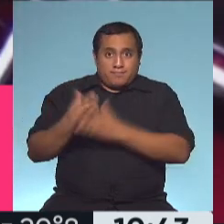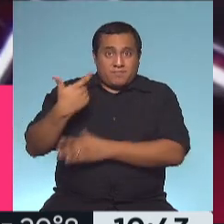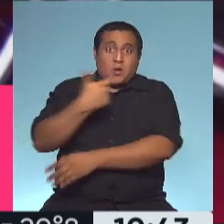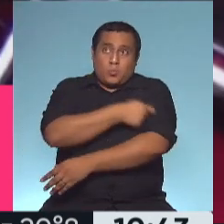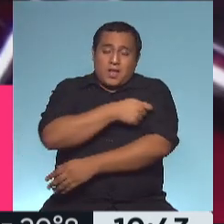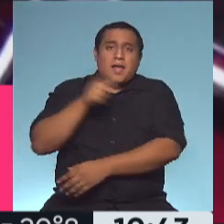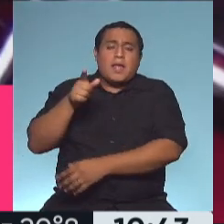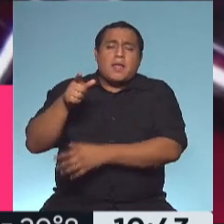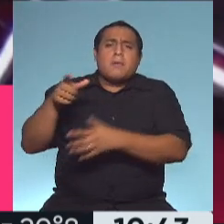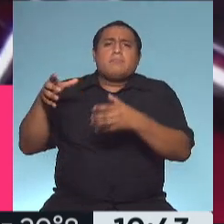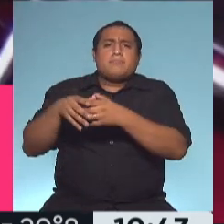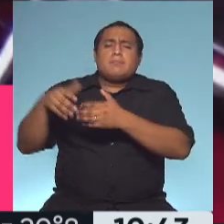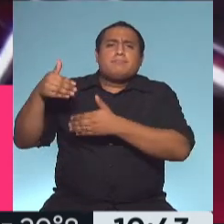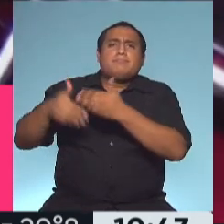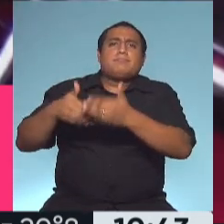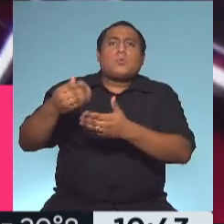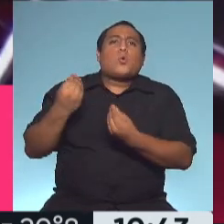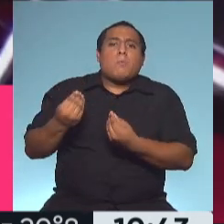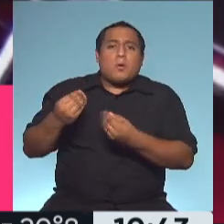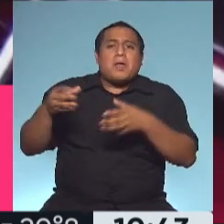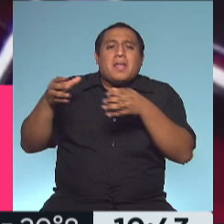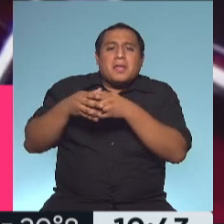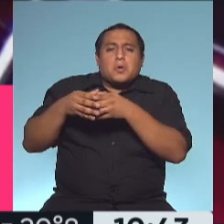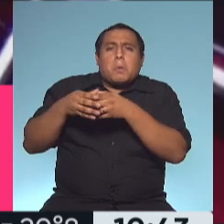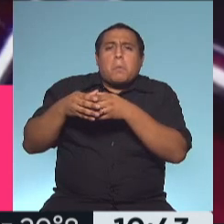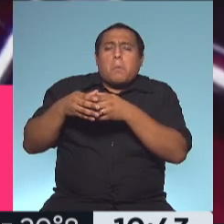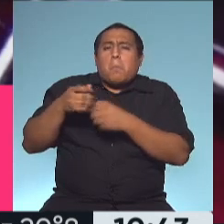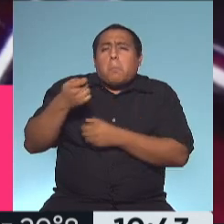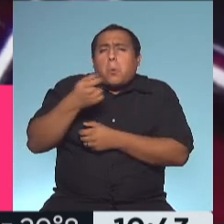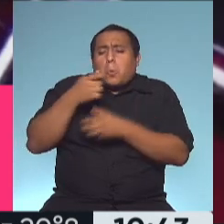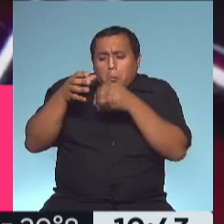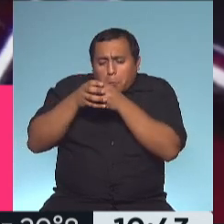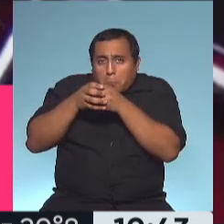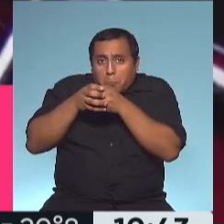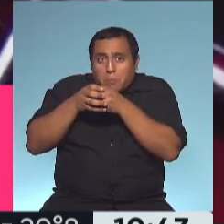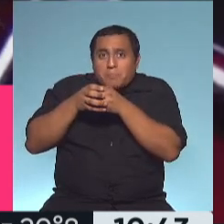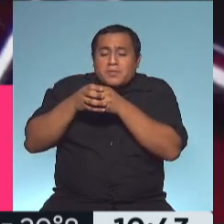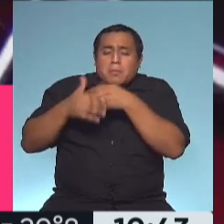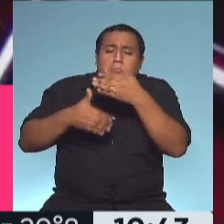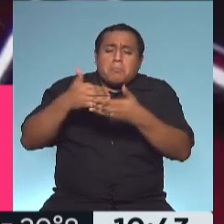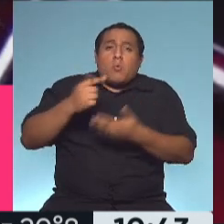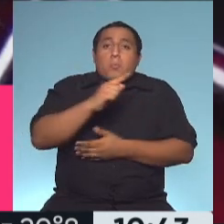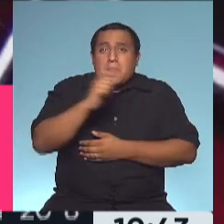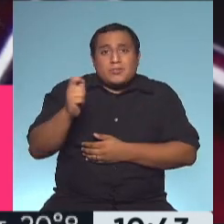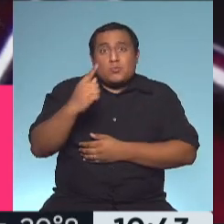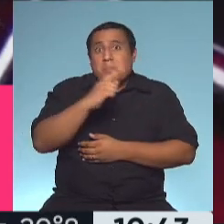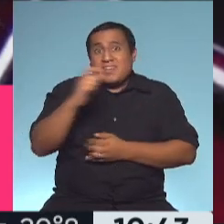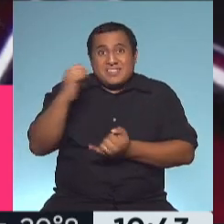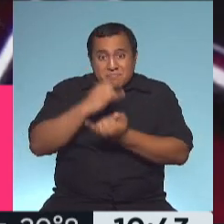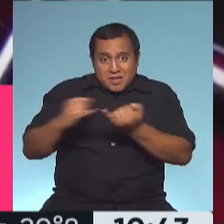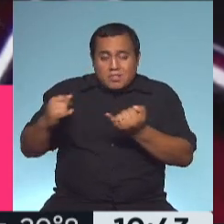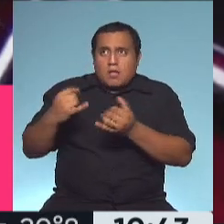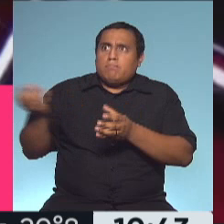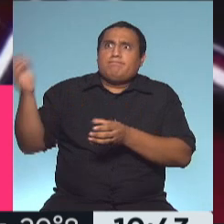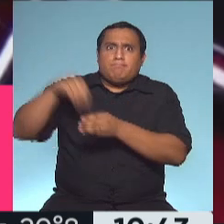comenzó el desarrollo de la vacuna siendo un equipo de un puñado de personas. Y en un mes o un mes y medio, se